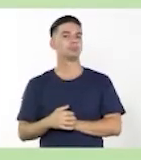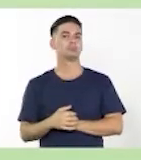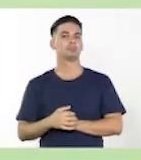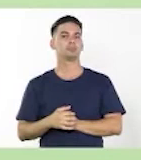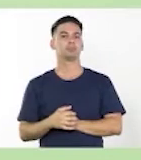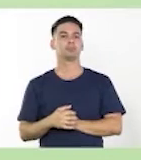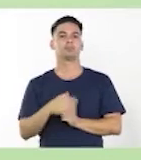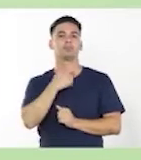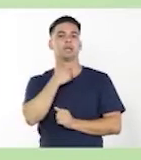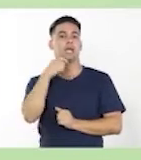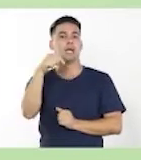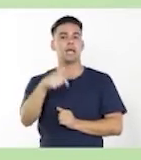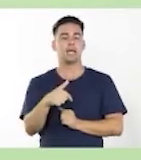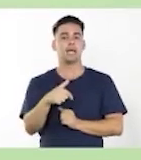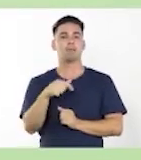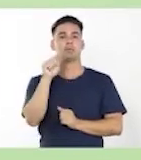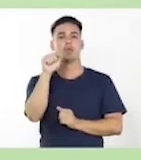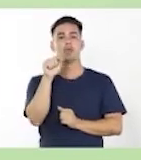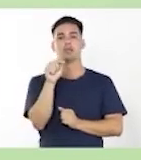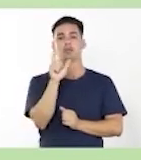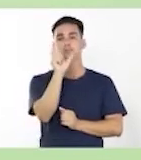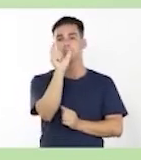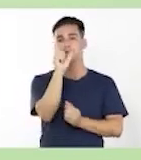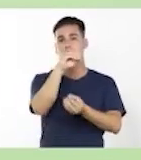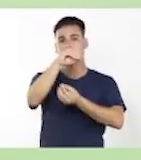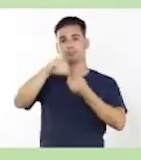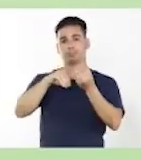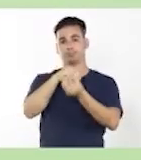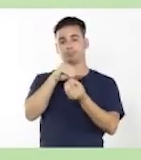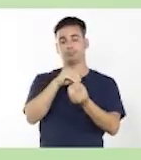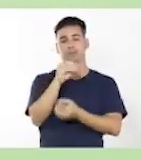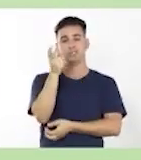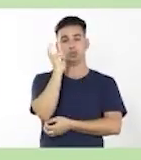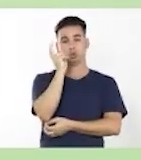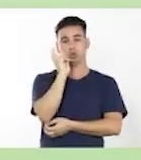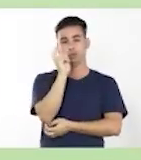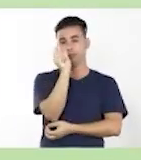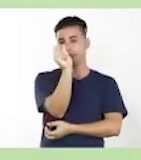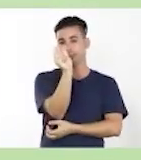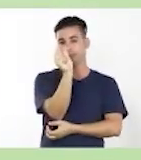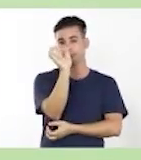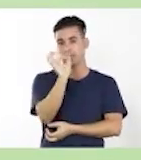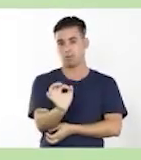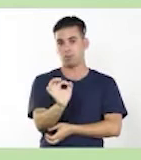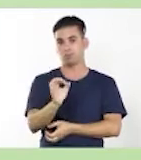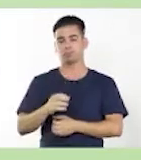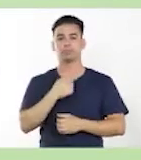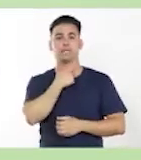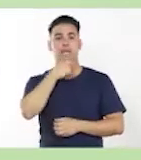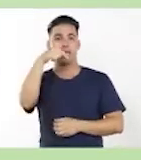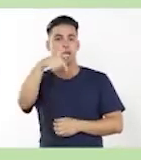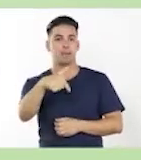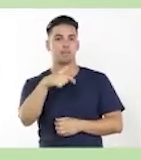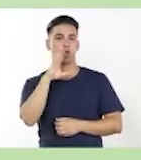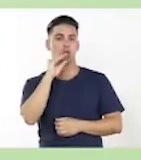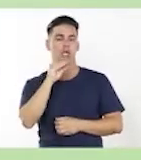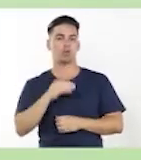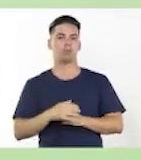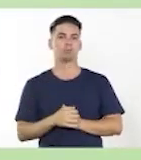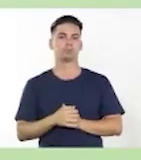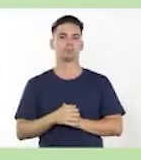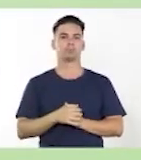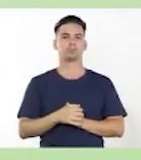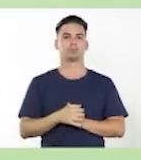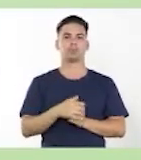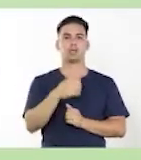se producen con el fin de mantener el mismo sonido. Como por ejemplo